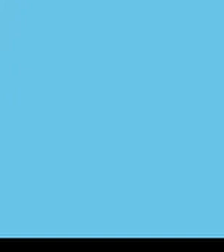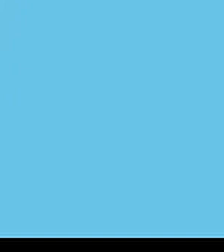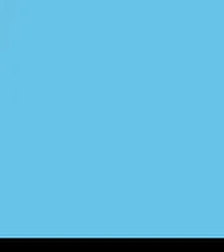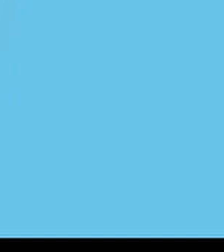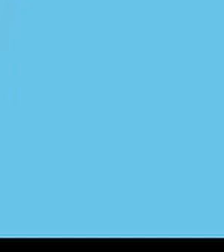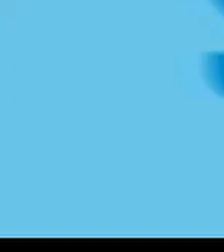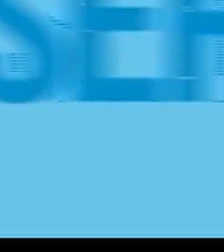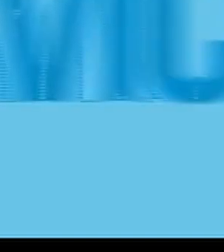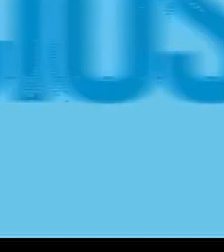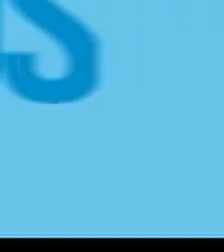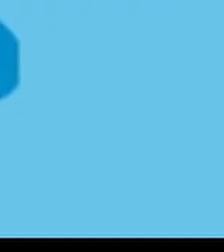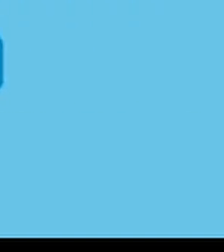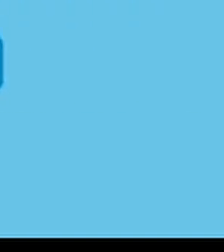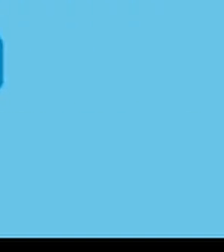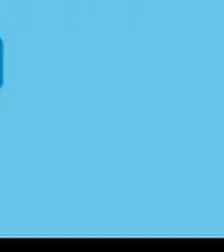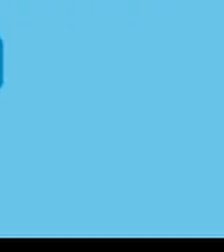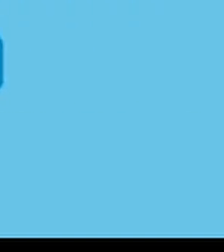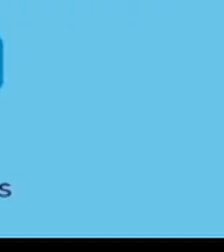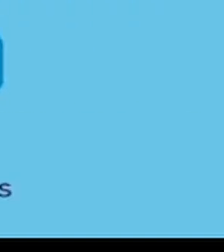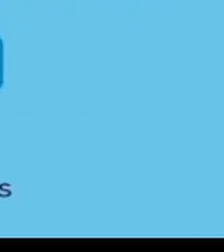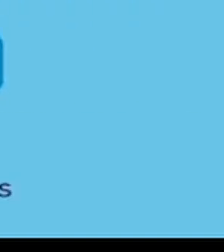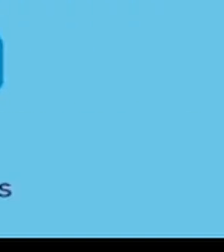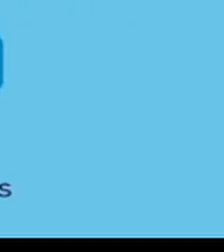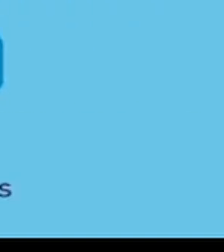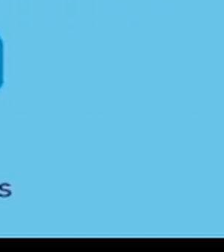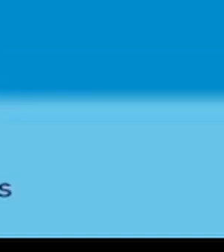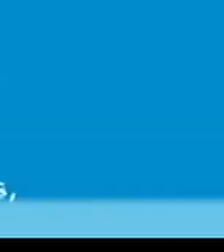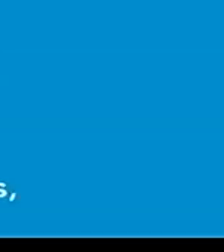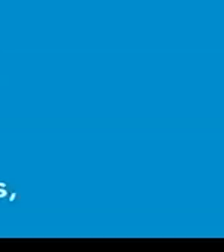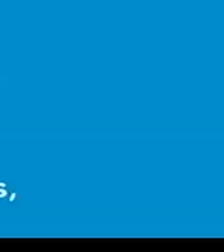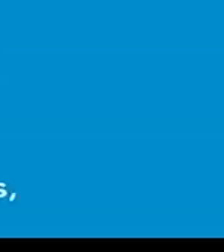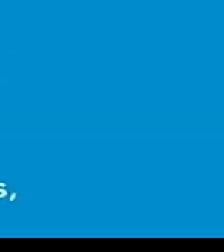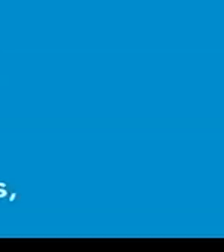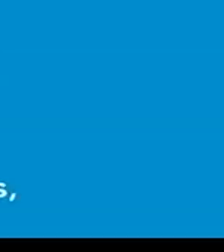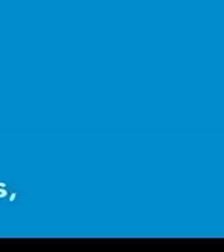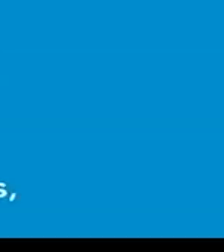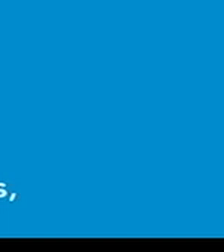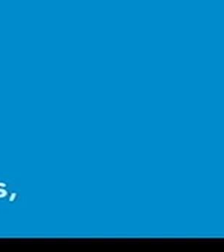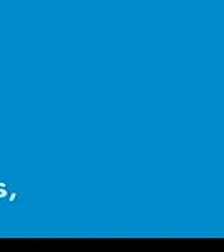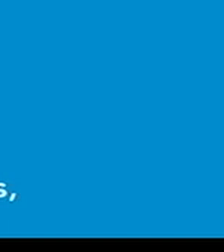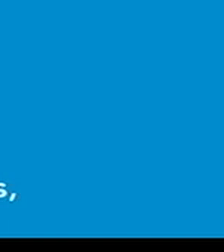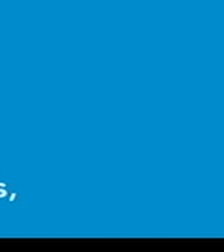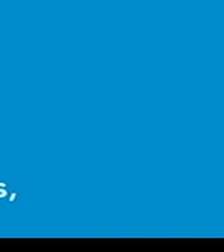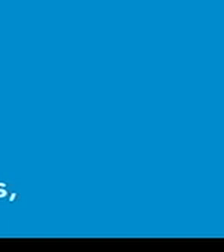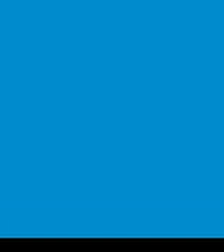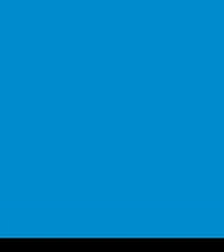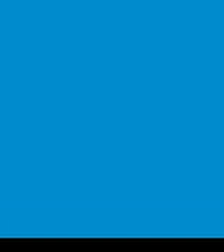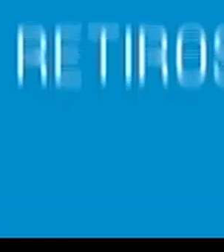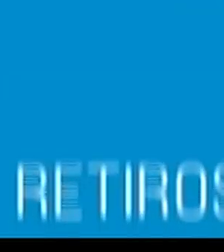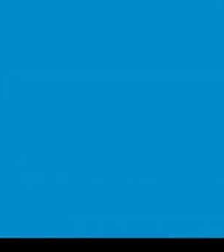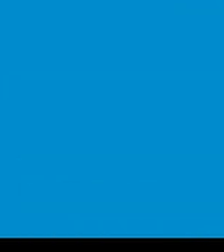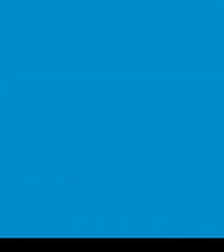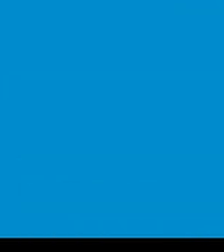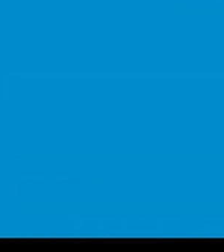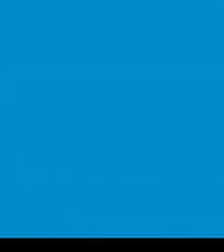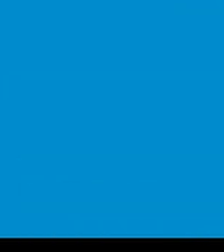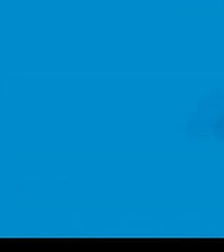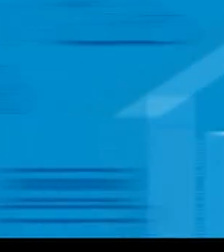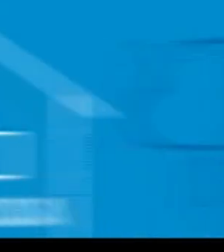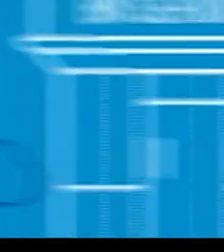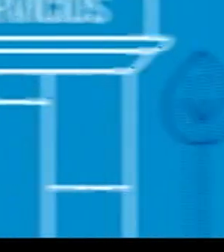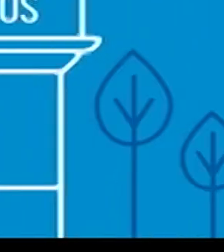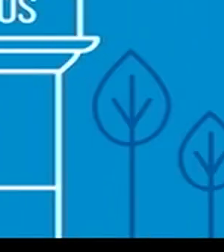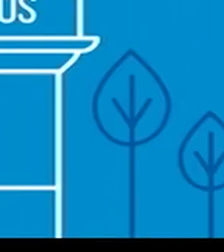o a la farmacia también vas a un BN Servicios donde puedes hacer pagos transferencias y retiros de forma rápida y